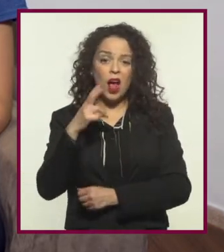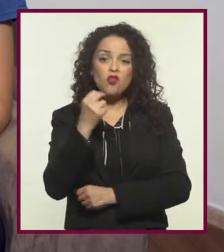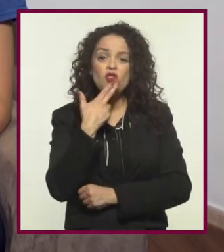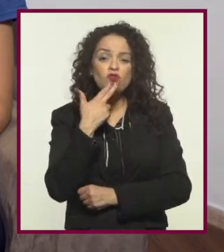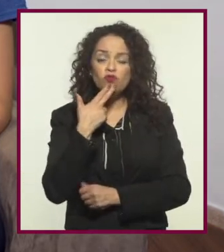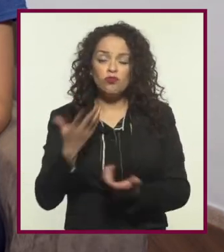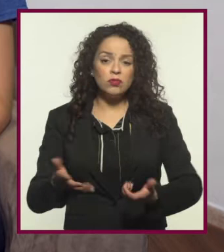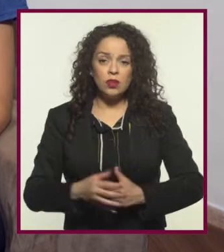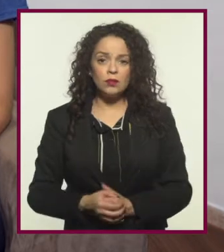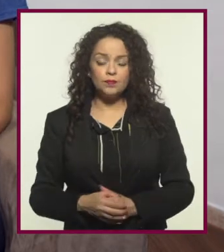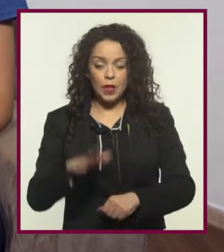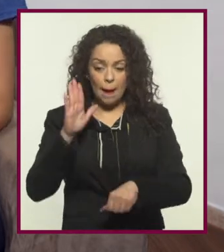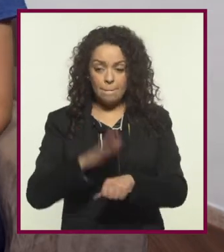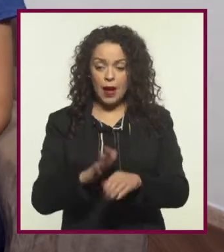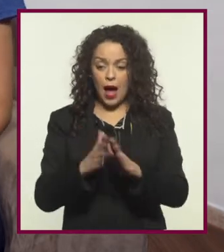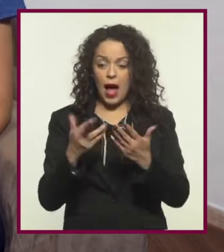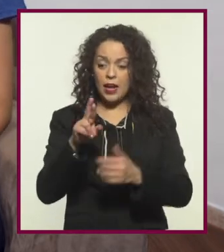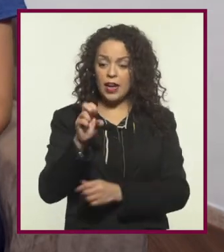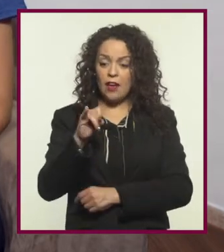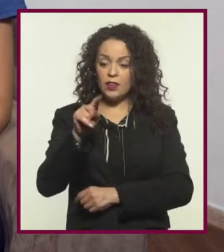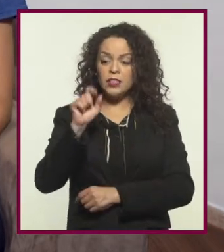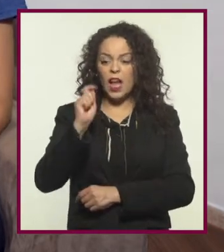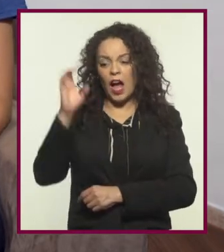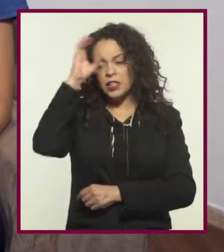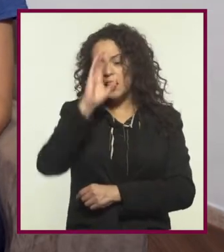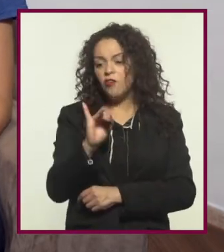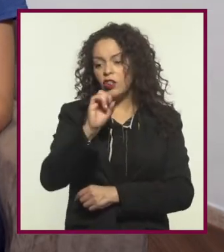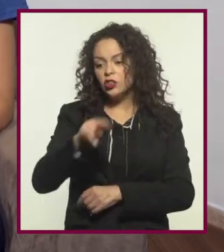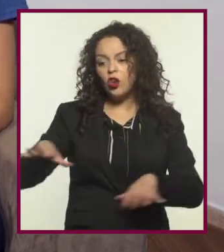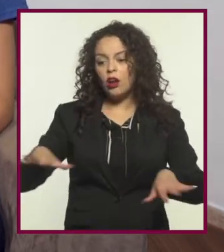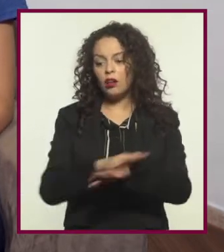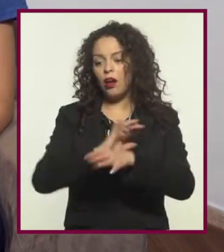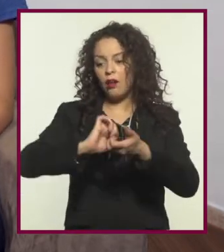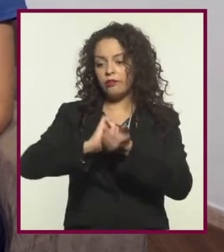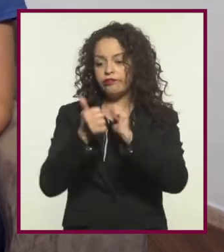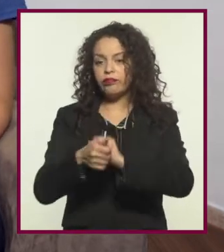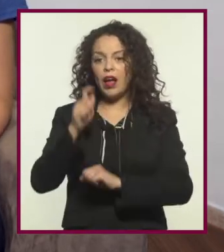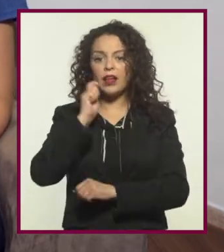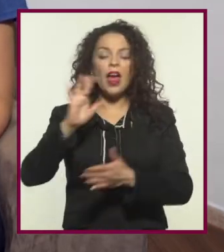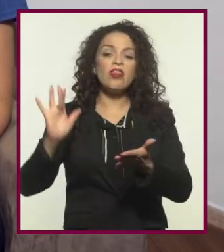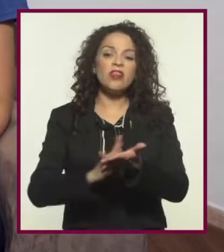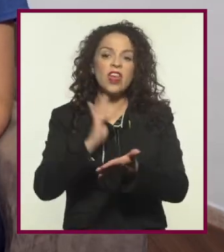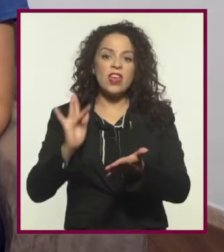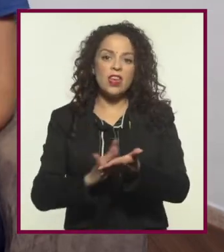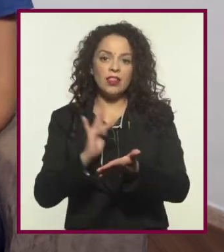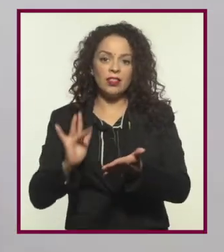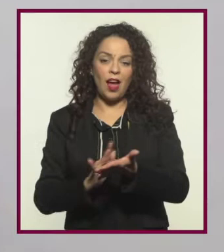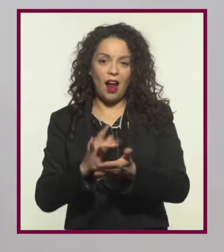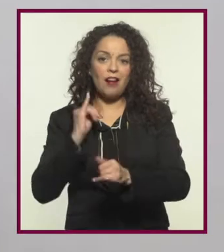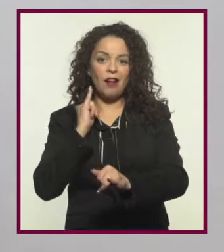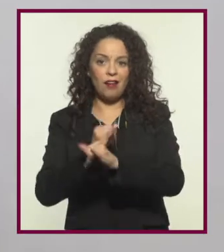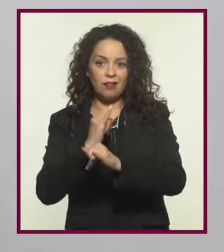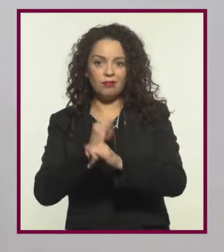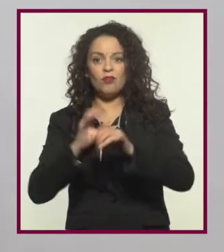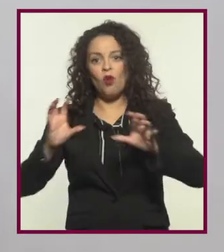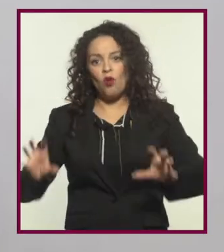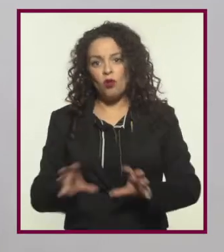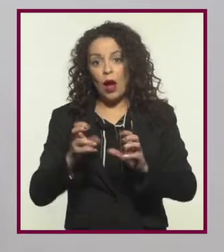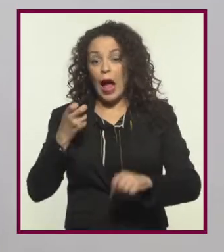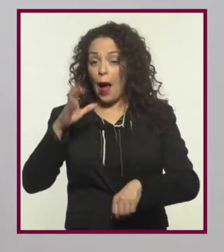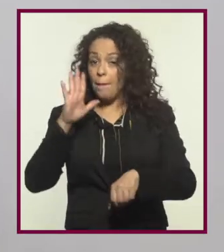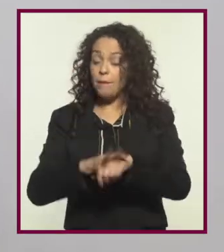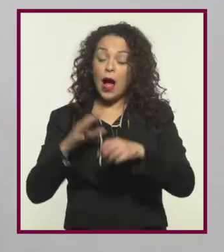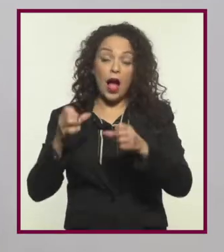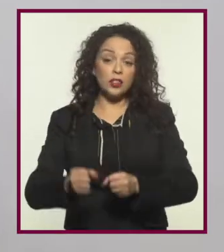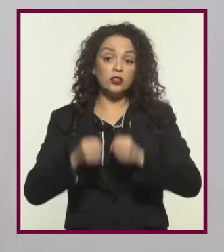fuera de circulación. La mayoría de las revistas de ciencia ficción han migrado al formato digital, y la tradición de este género sigue